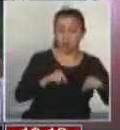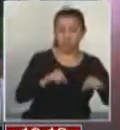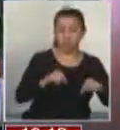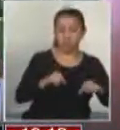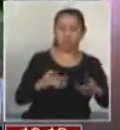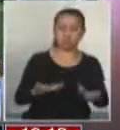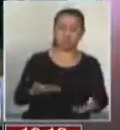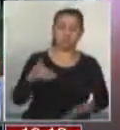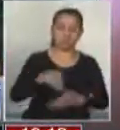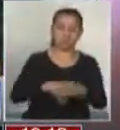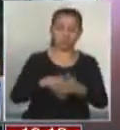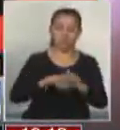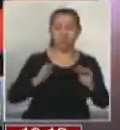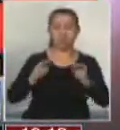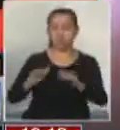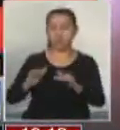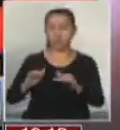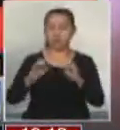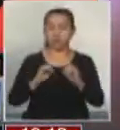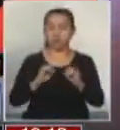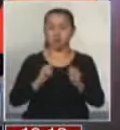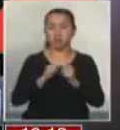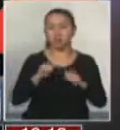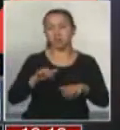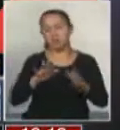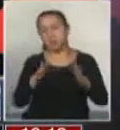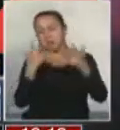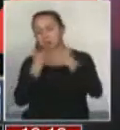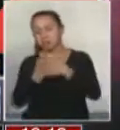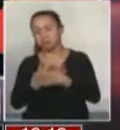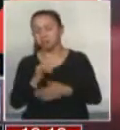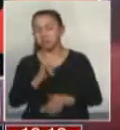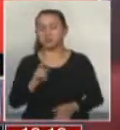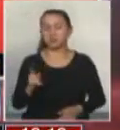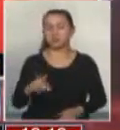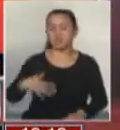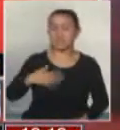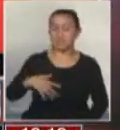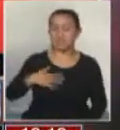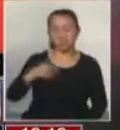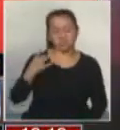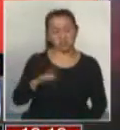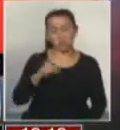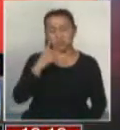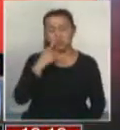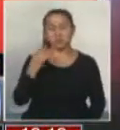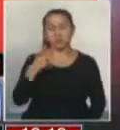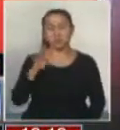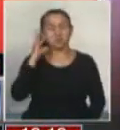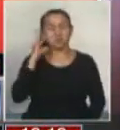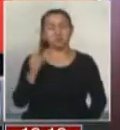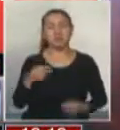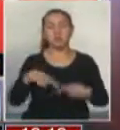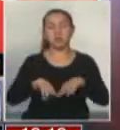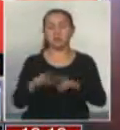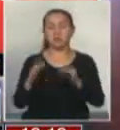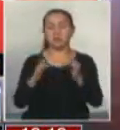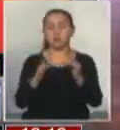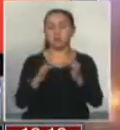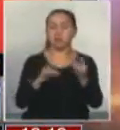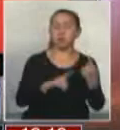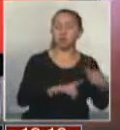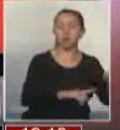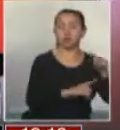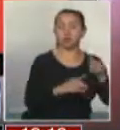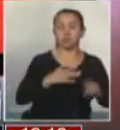precisamente votándolo a favor o con este matiz que le he señalado, de que algunos quieren que sea solamente para parejas homosexuales y otros que,